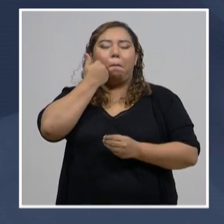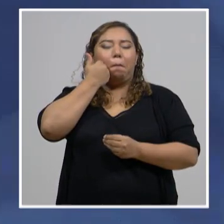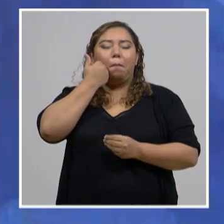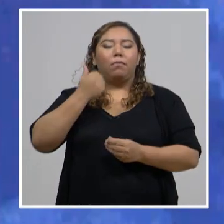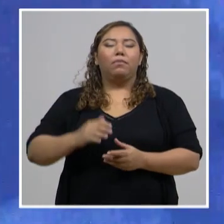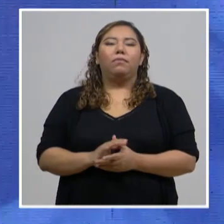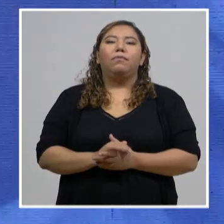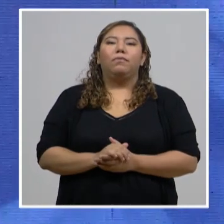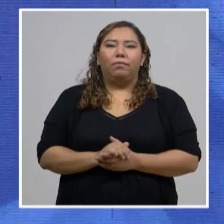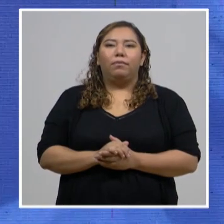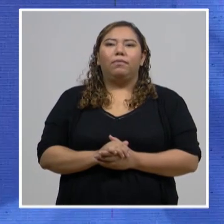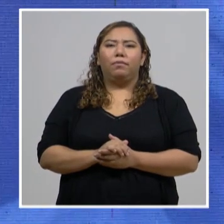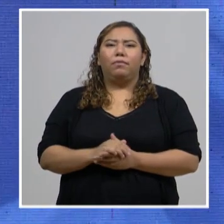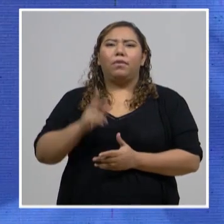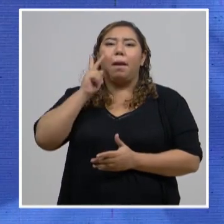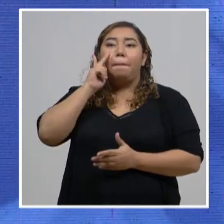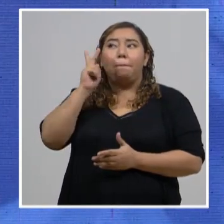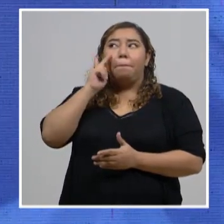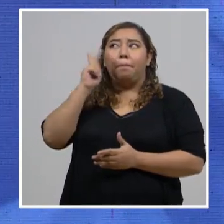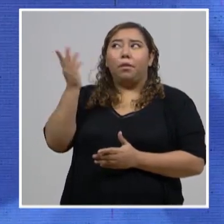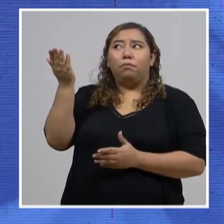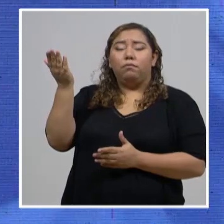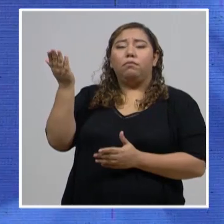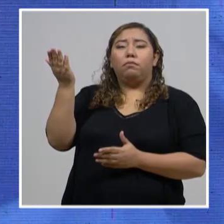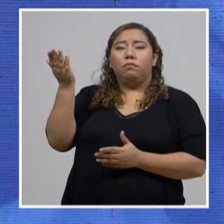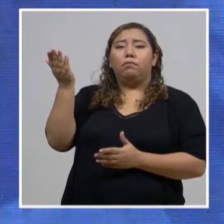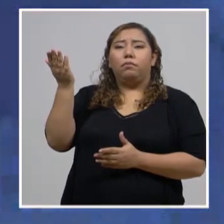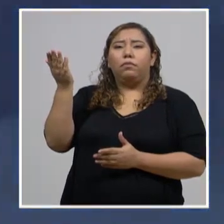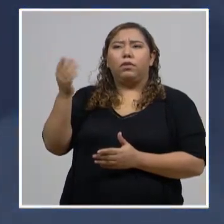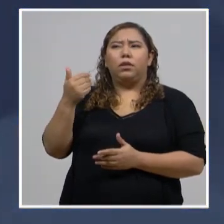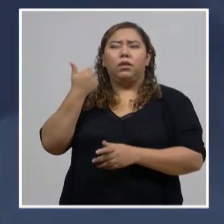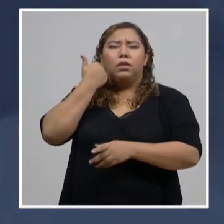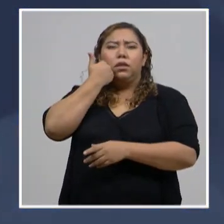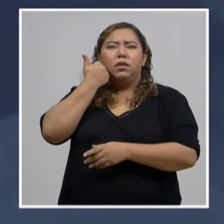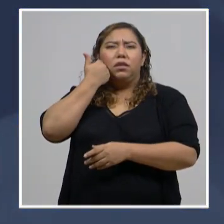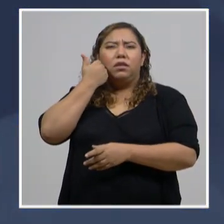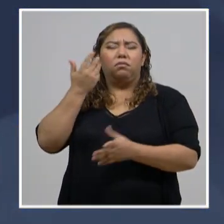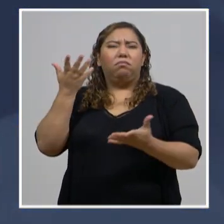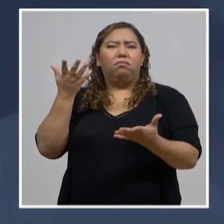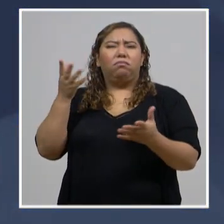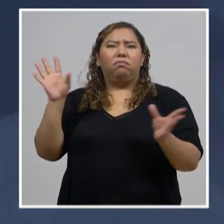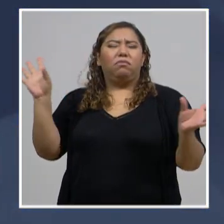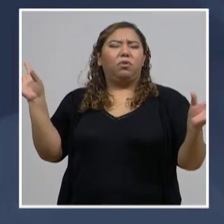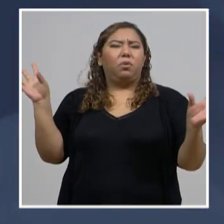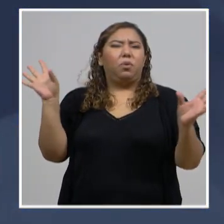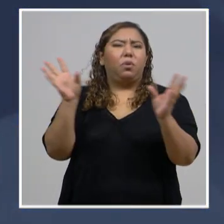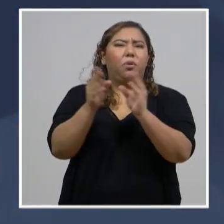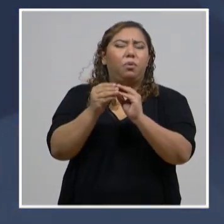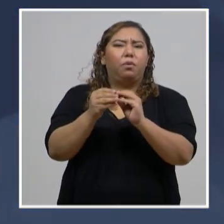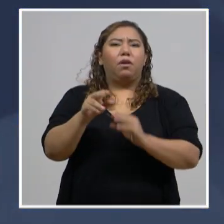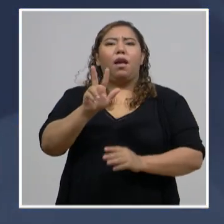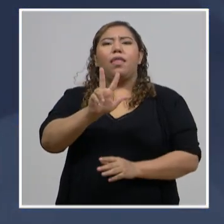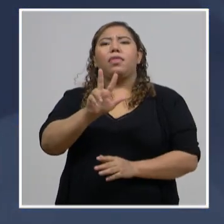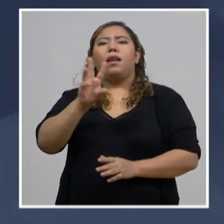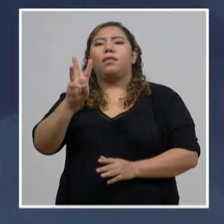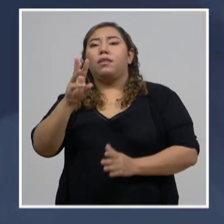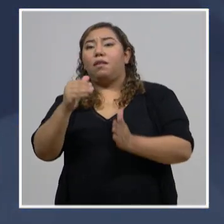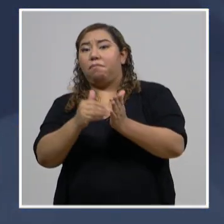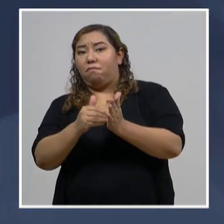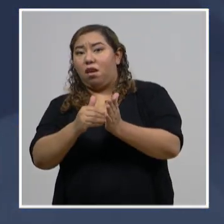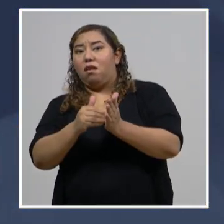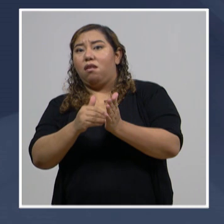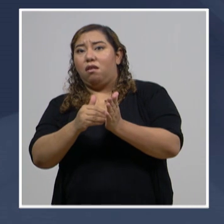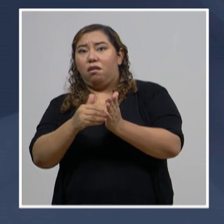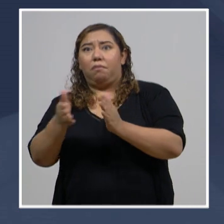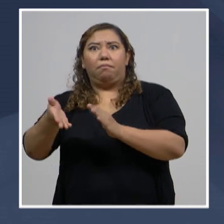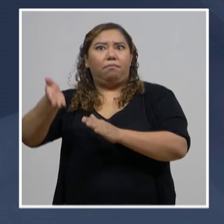Y continuamos y vemos la situación general de esta enfermedad. Con el total de 36,000 casos, más de 30